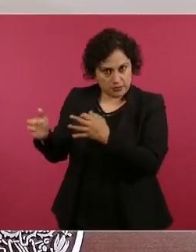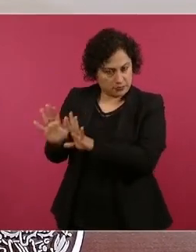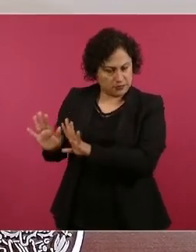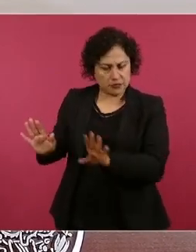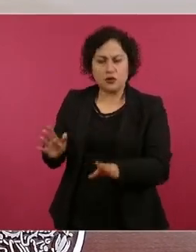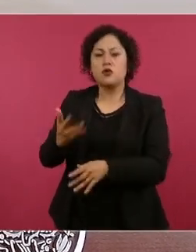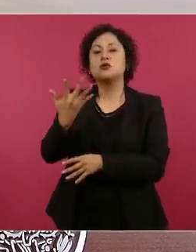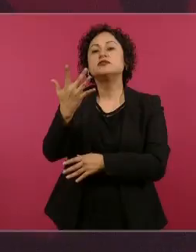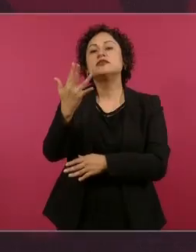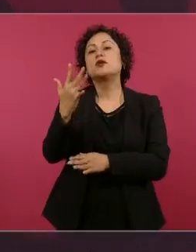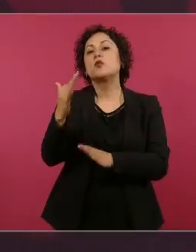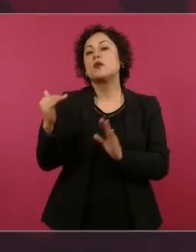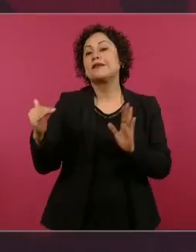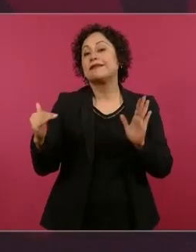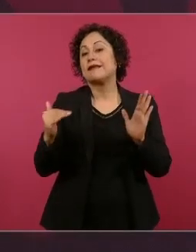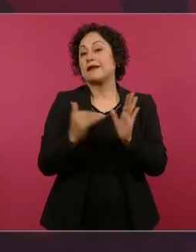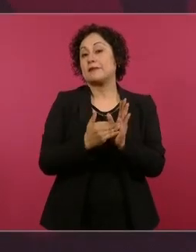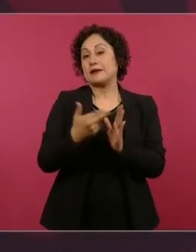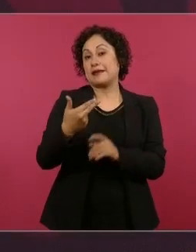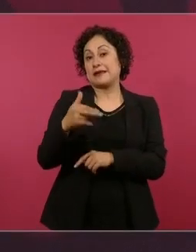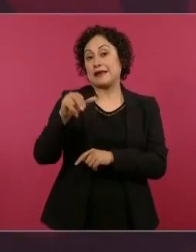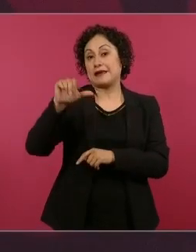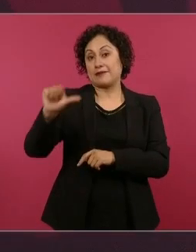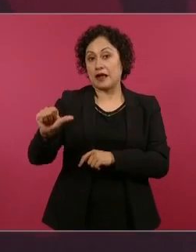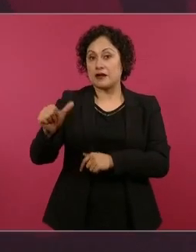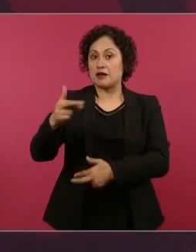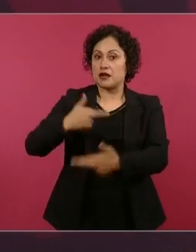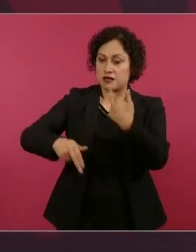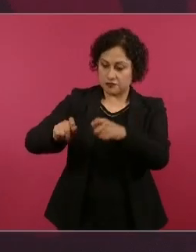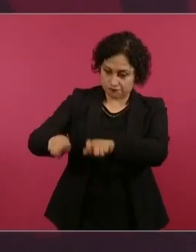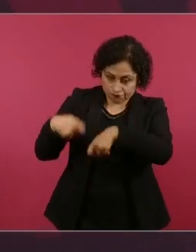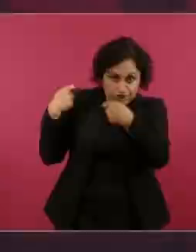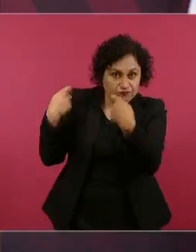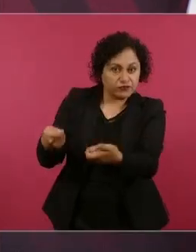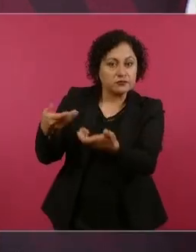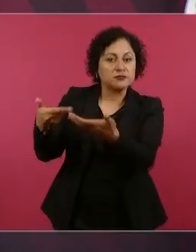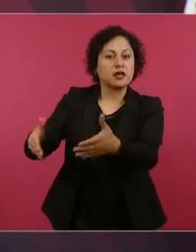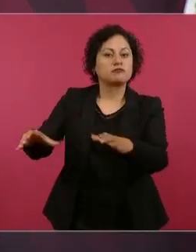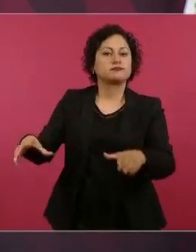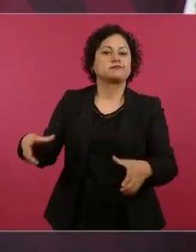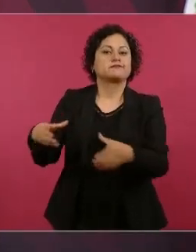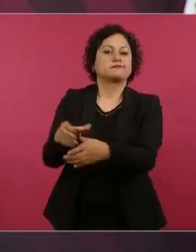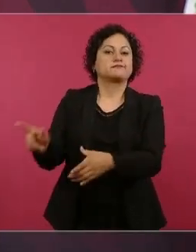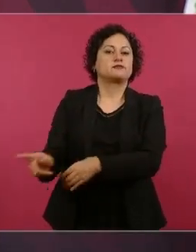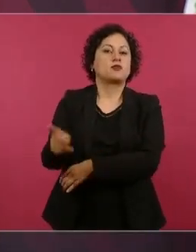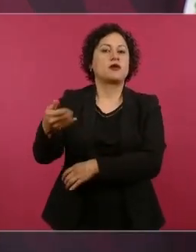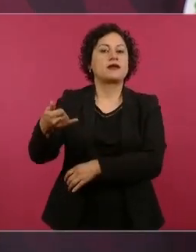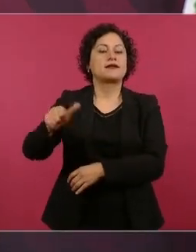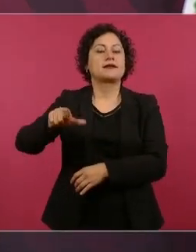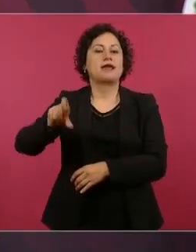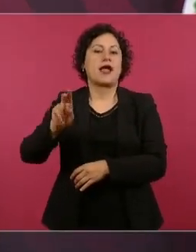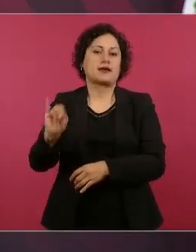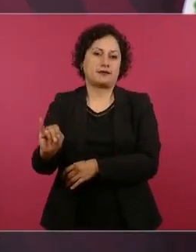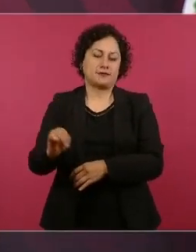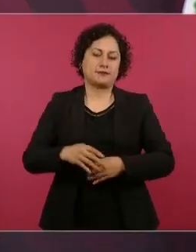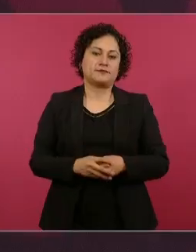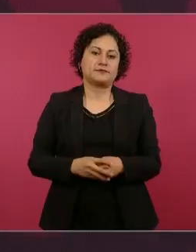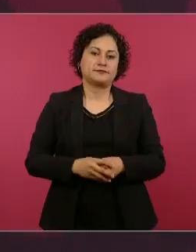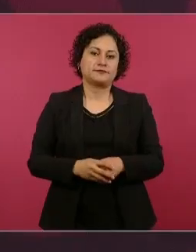de restitución a los pueblos yaquis y otras